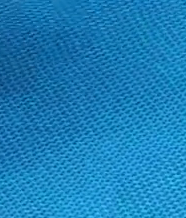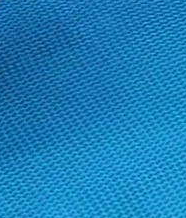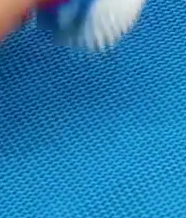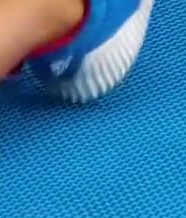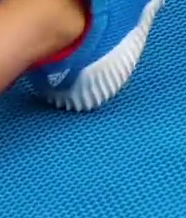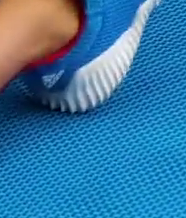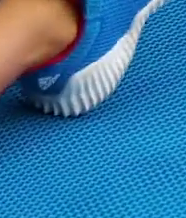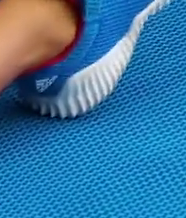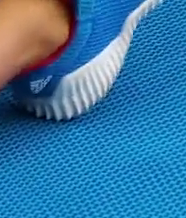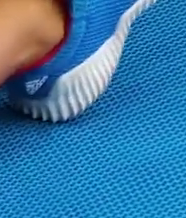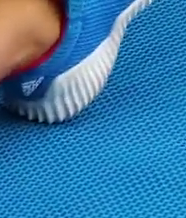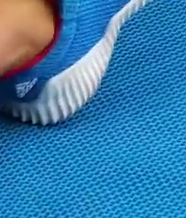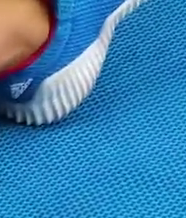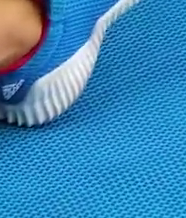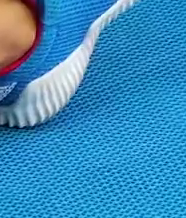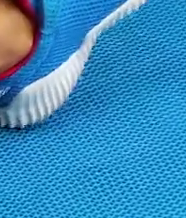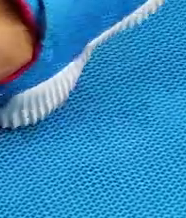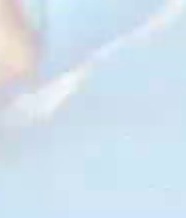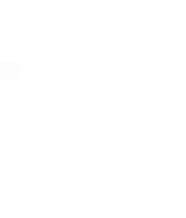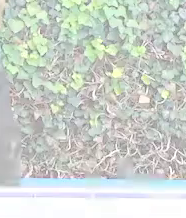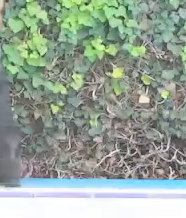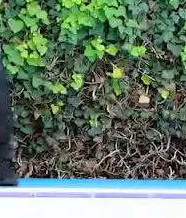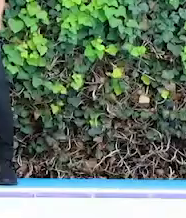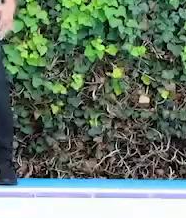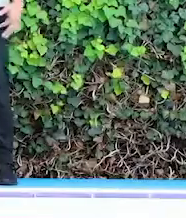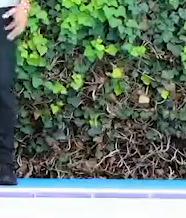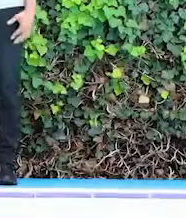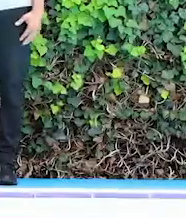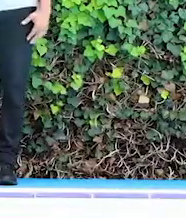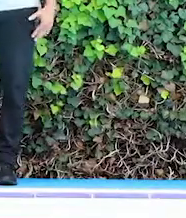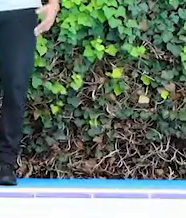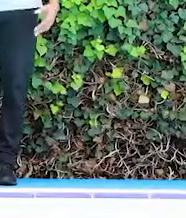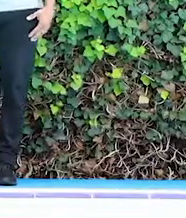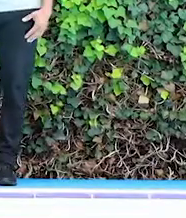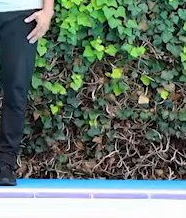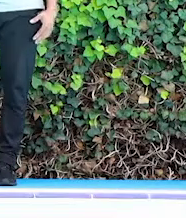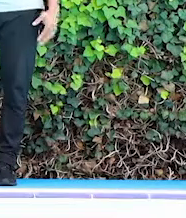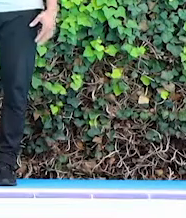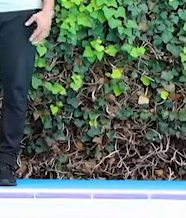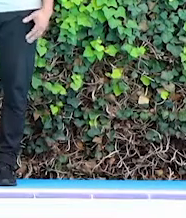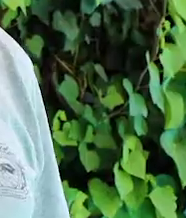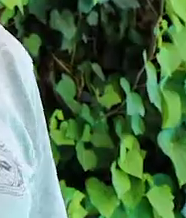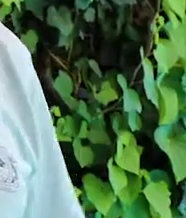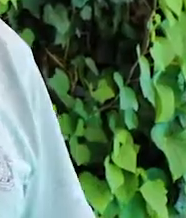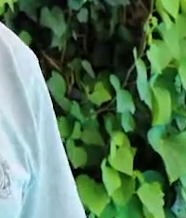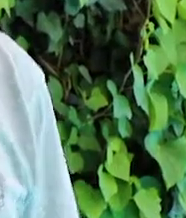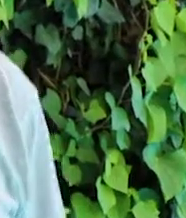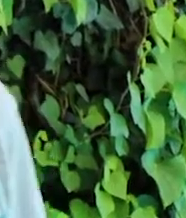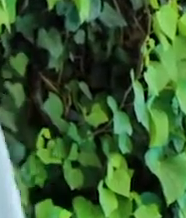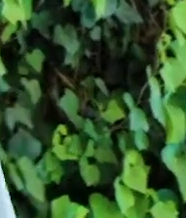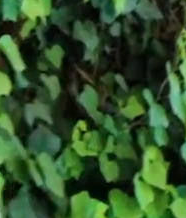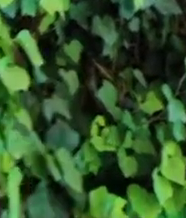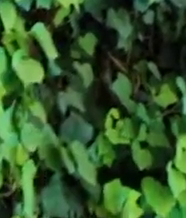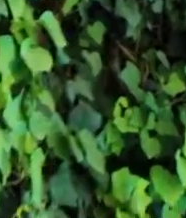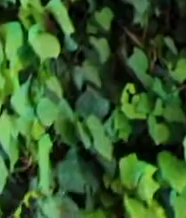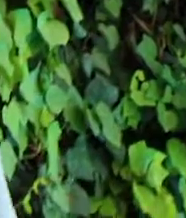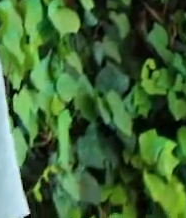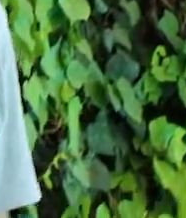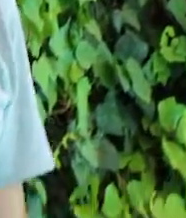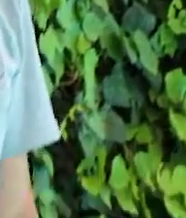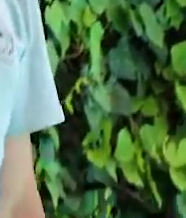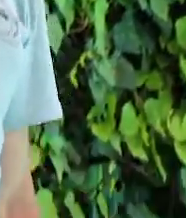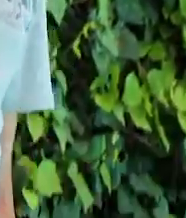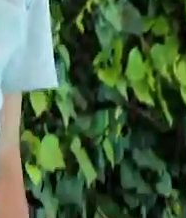Tres. Muy bien, Yair. Bien hecho. A continuación, vamos a hacer una plancha lateral. ¿Qué es una plancha lateral? Nos vamos a acostar